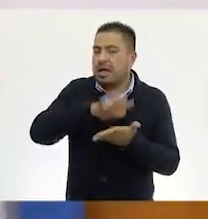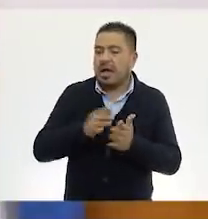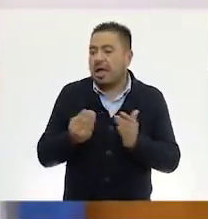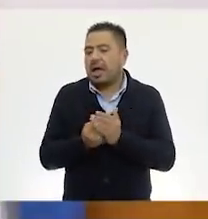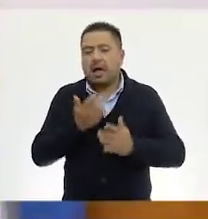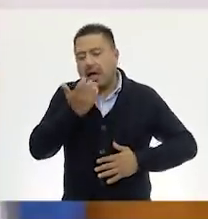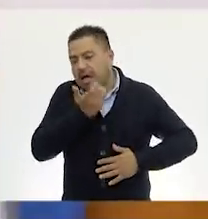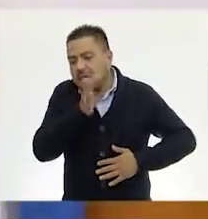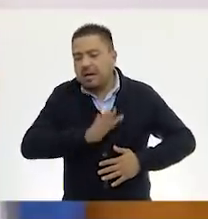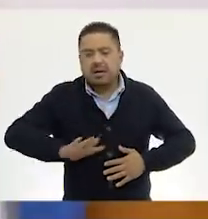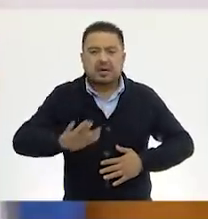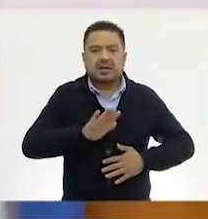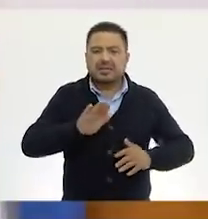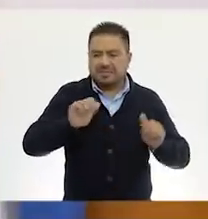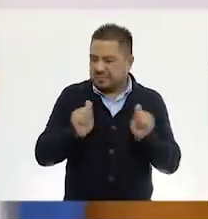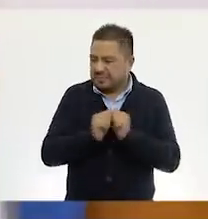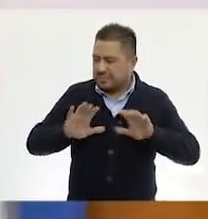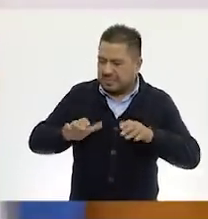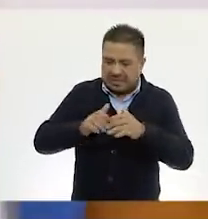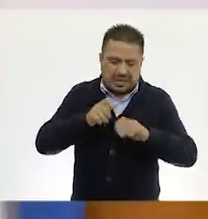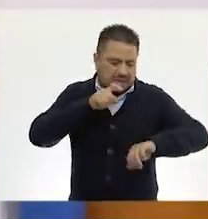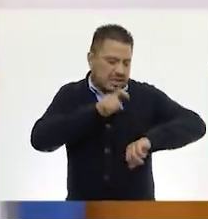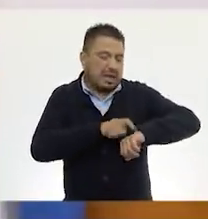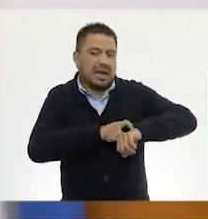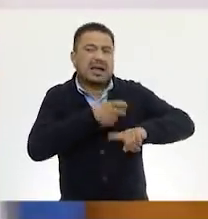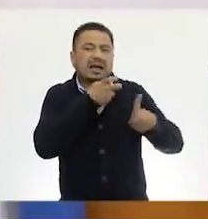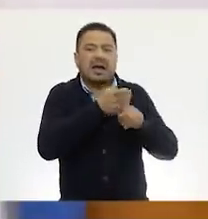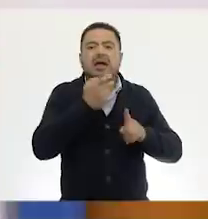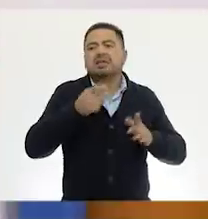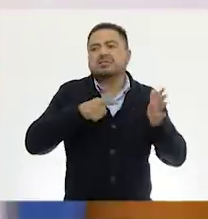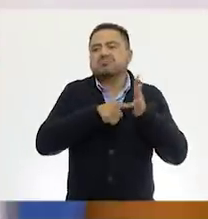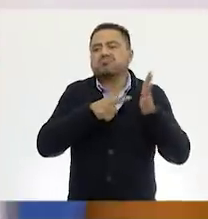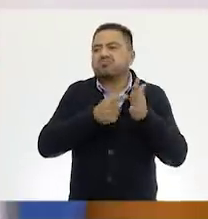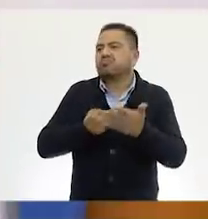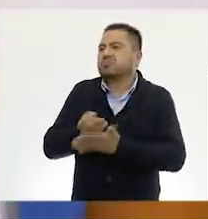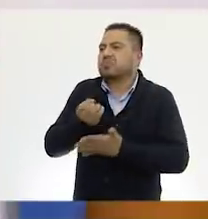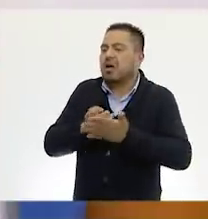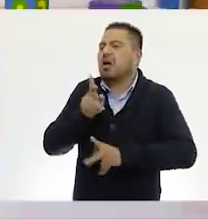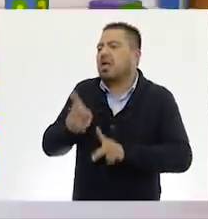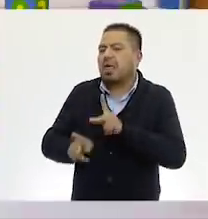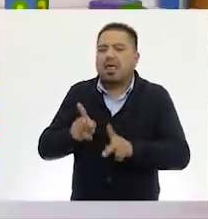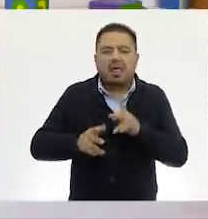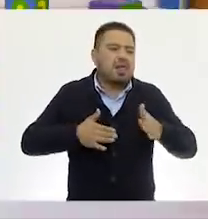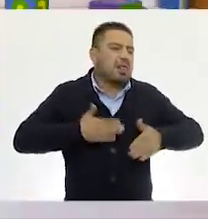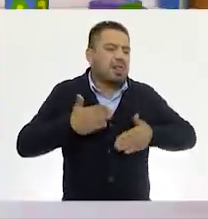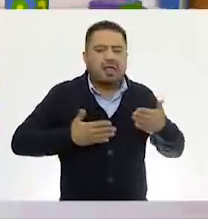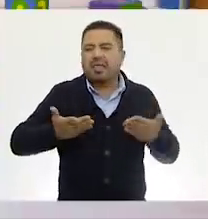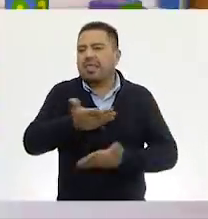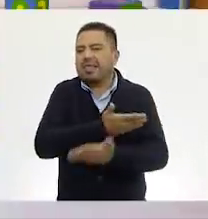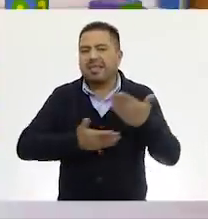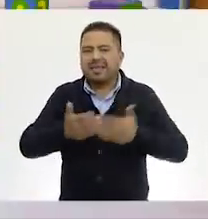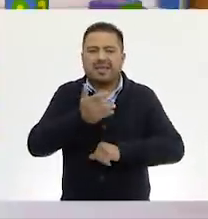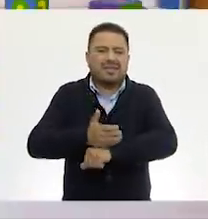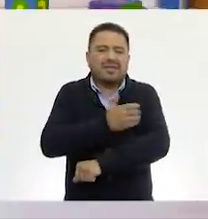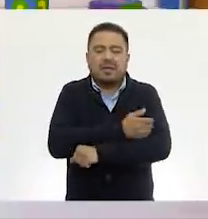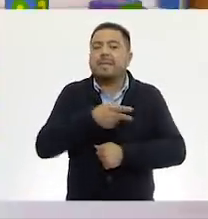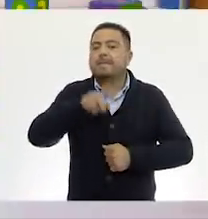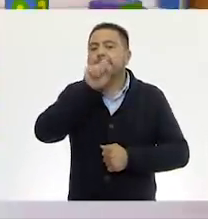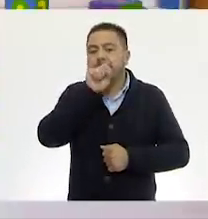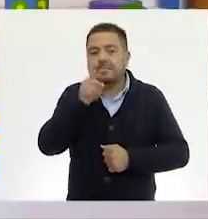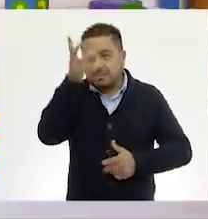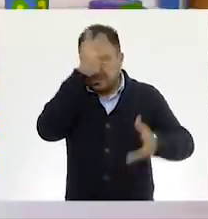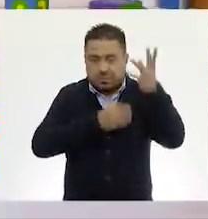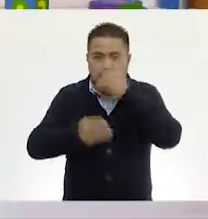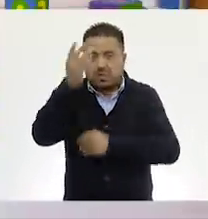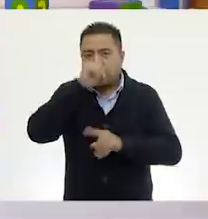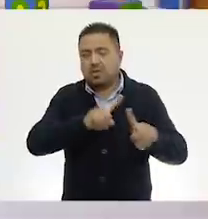de clase habitual, esas partes, esas horas de recreo donde podíamos platicar, conversar. Pero también estamos aprendiendo de